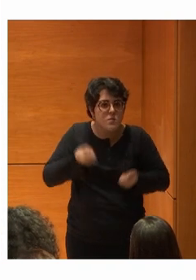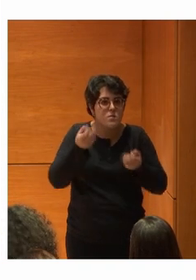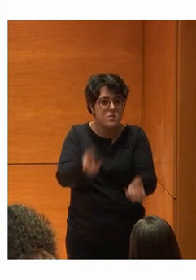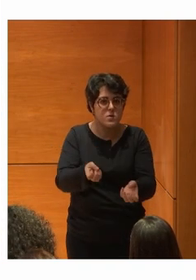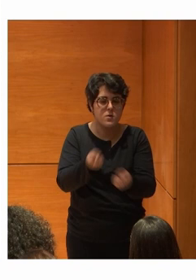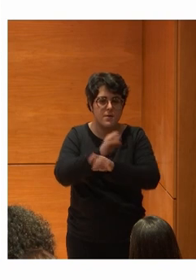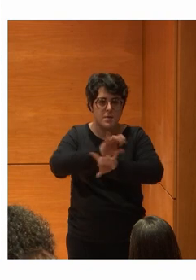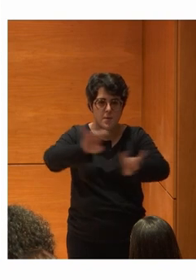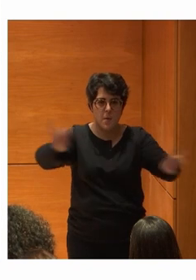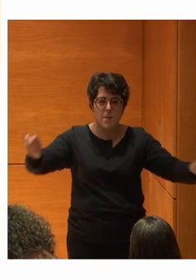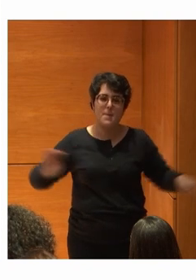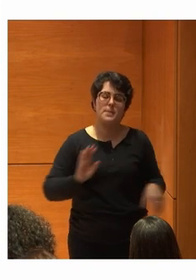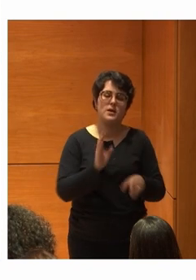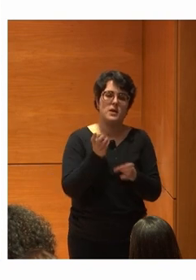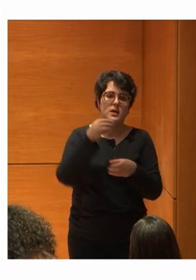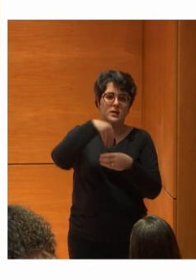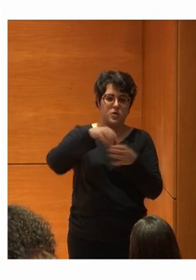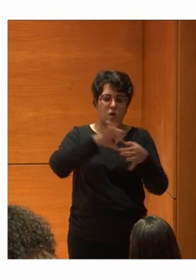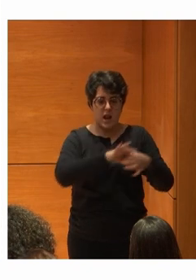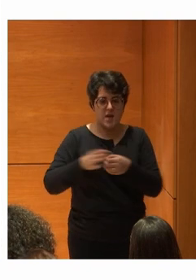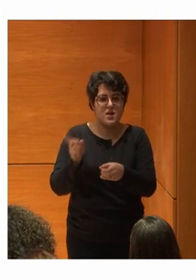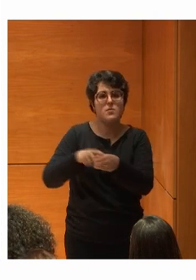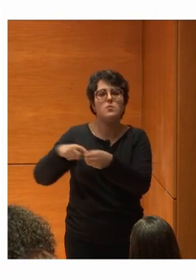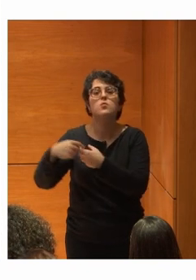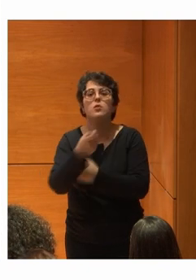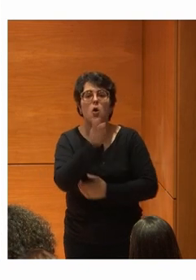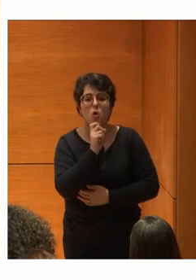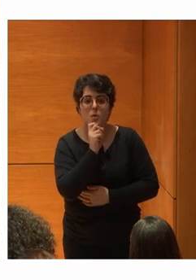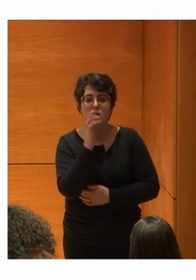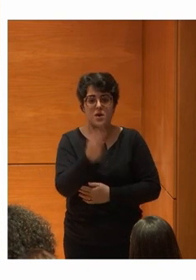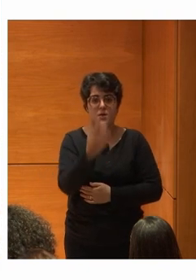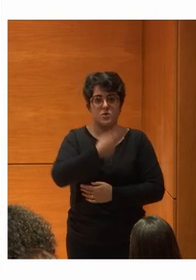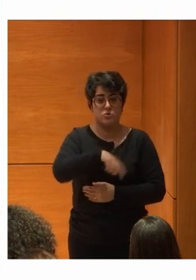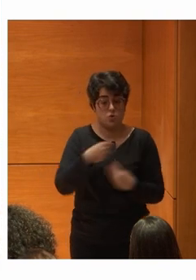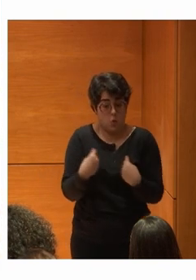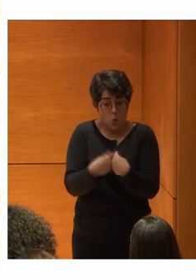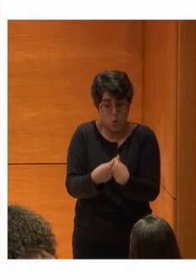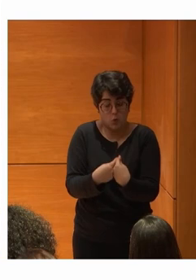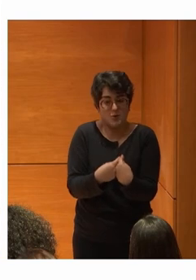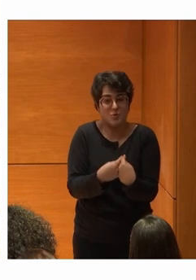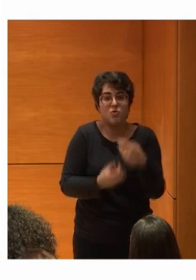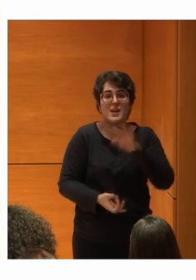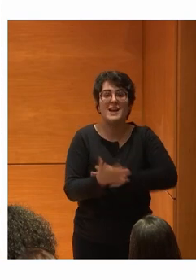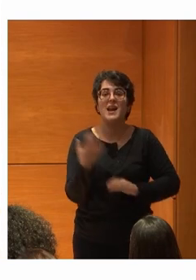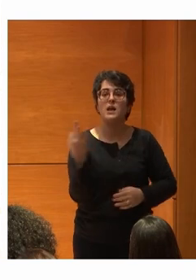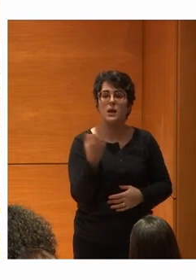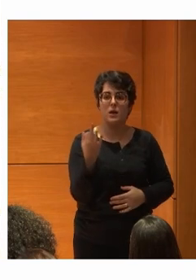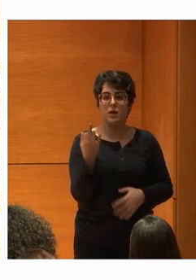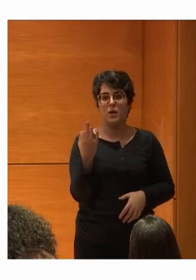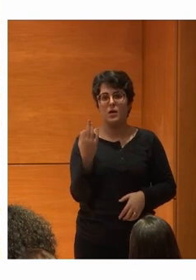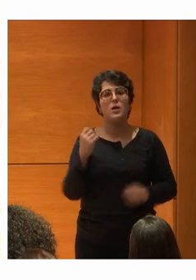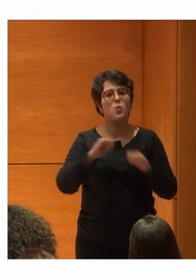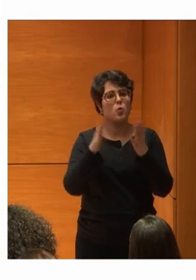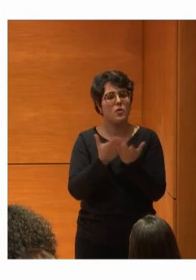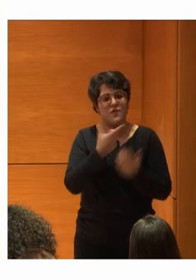Formar parte De esta alianza Y cómo Podemos juntos Juntas Construir Pues eso Un